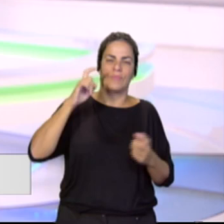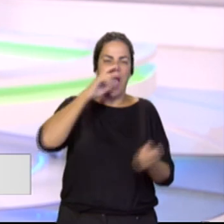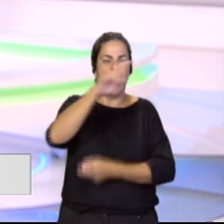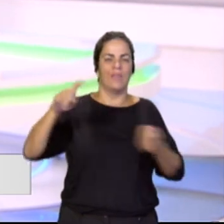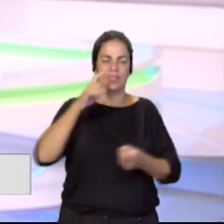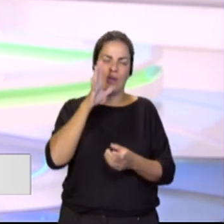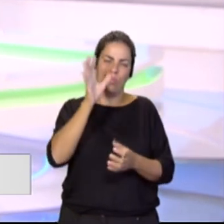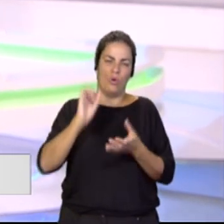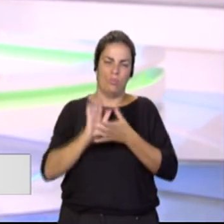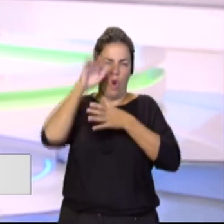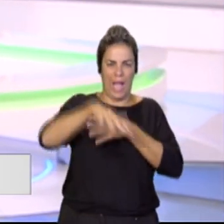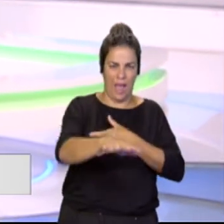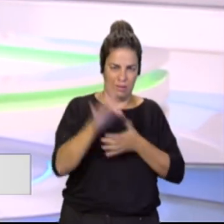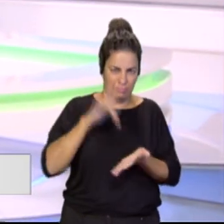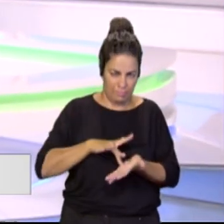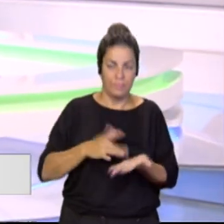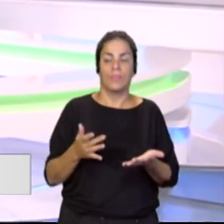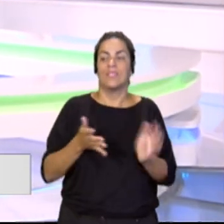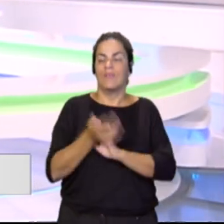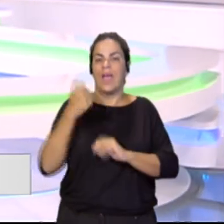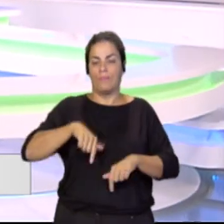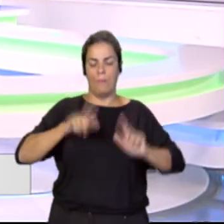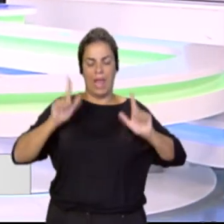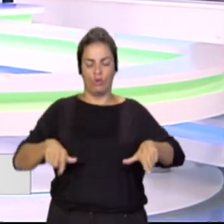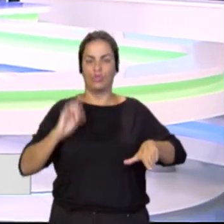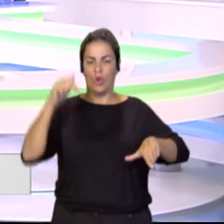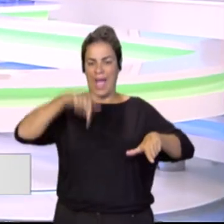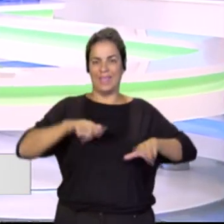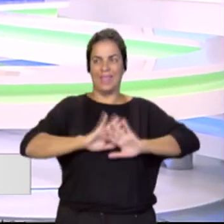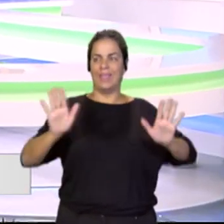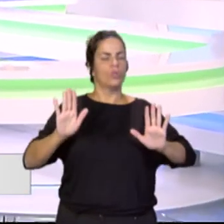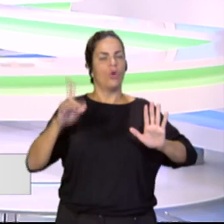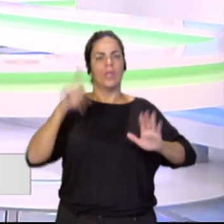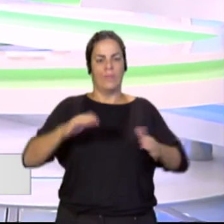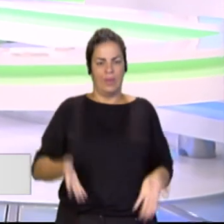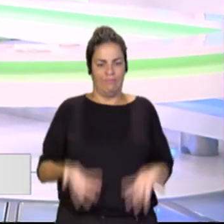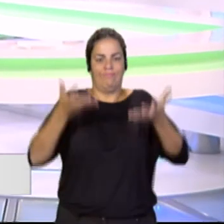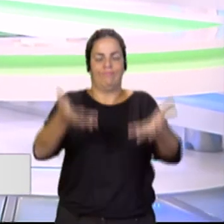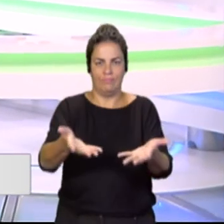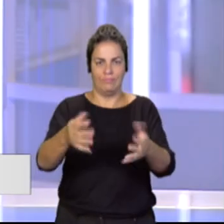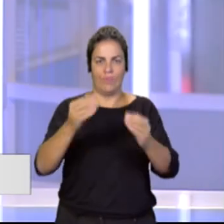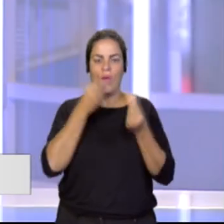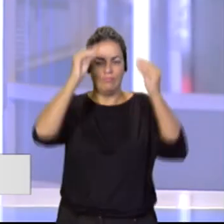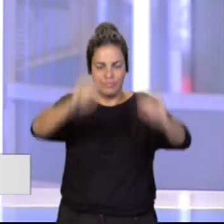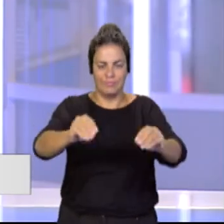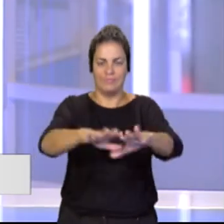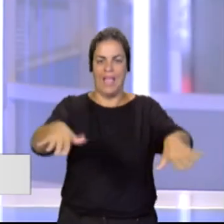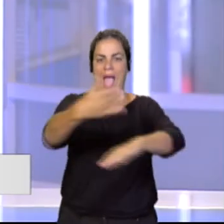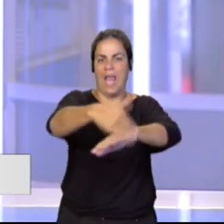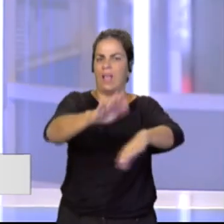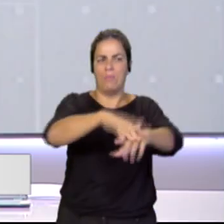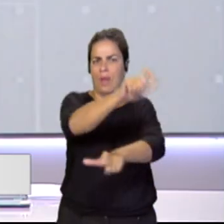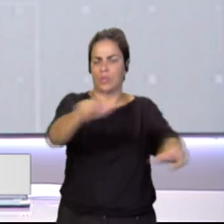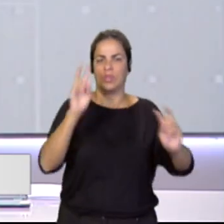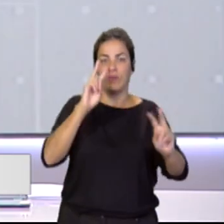del volcán. Vamos a hacer que este plató no solo esté aquí, sino que esté en la calle y que sea de todos los ciudadanos. Y que la gente vea cómo